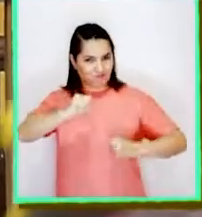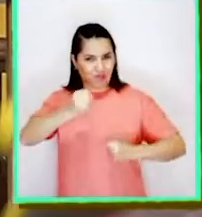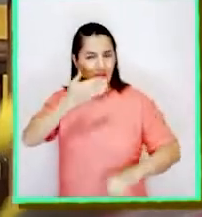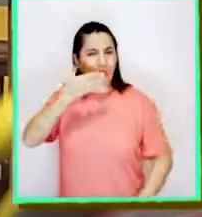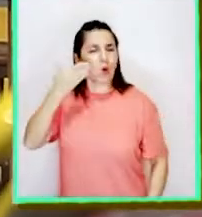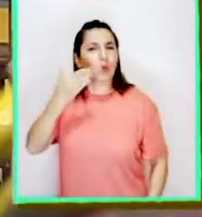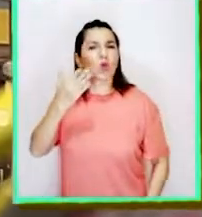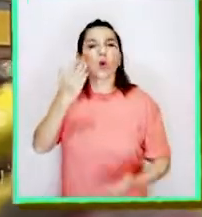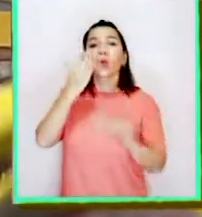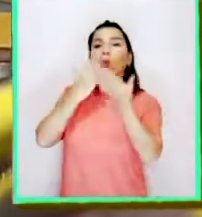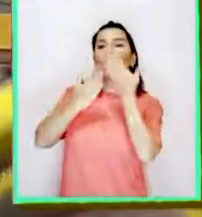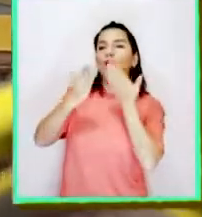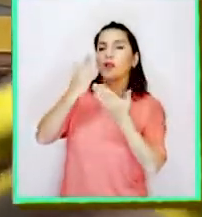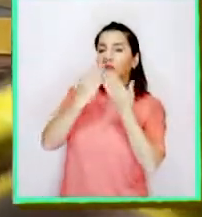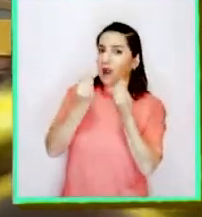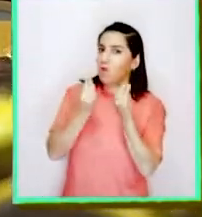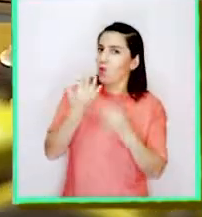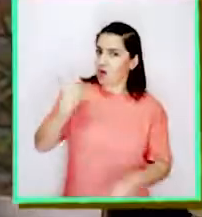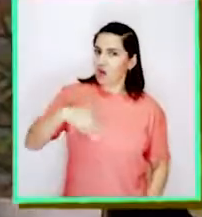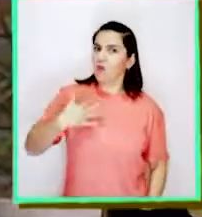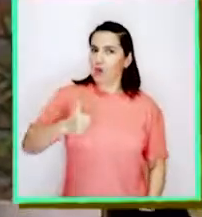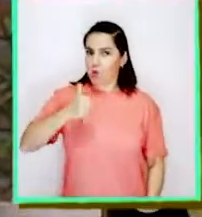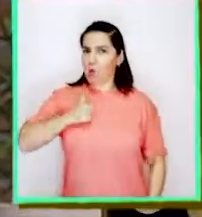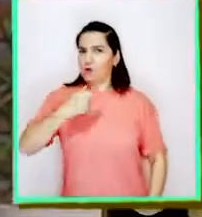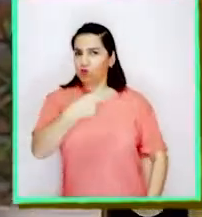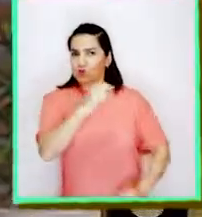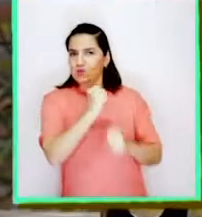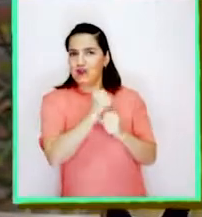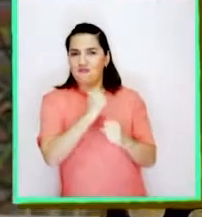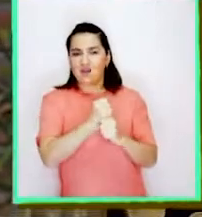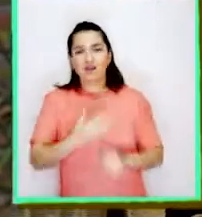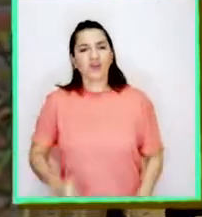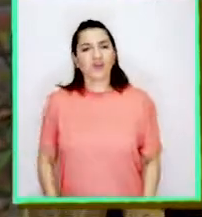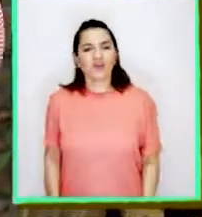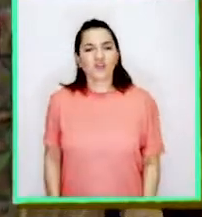cuidar el sentido del gusto tan importante para cumplir su misión?